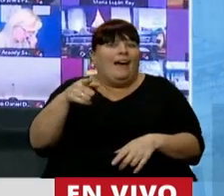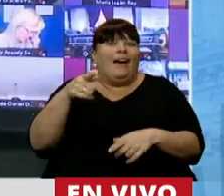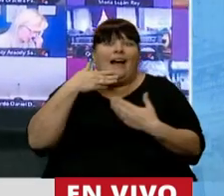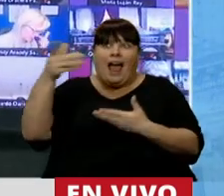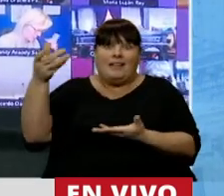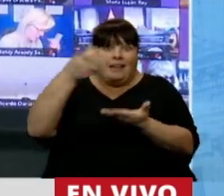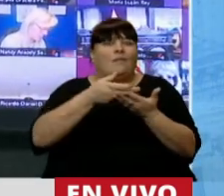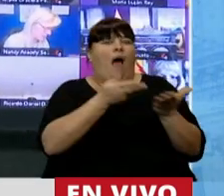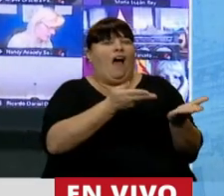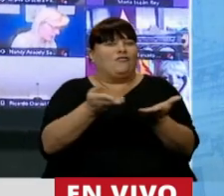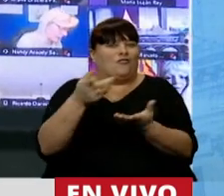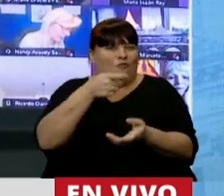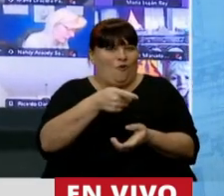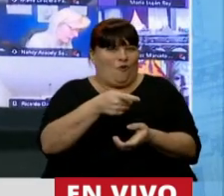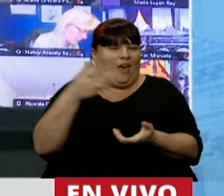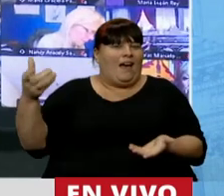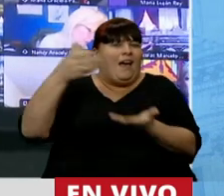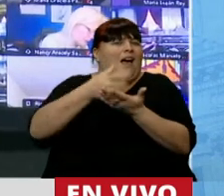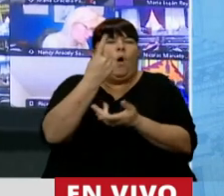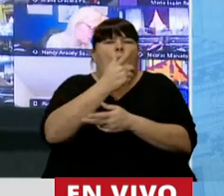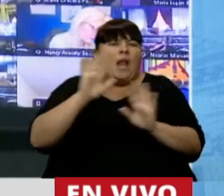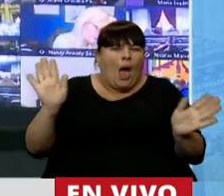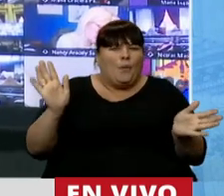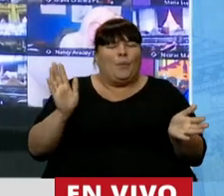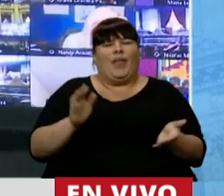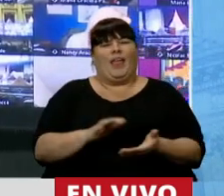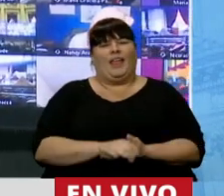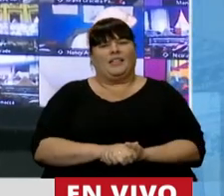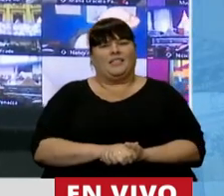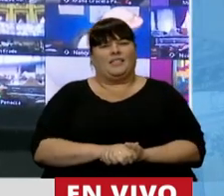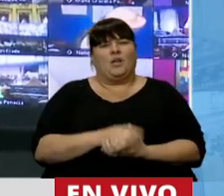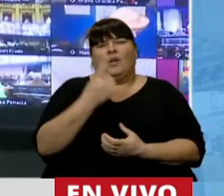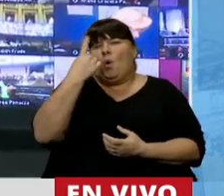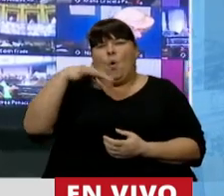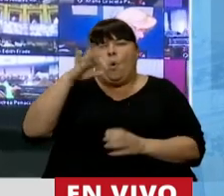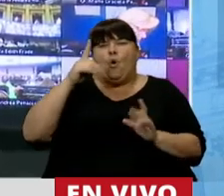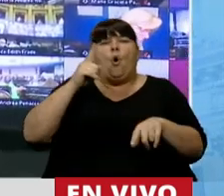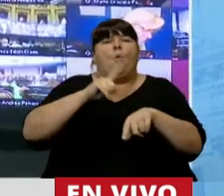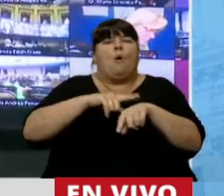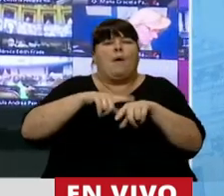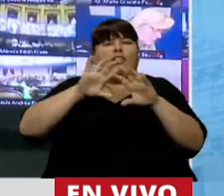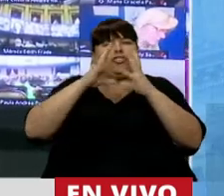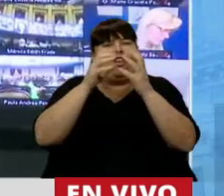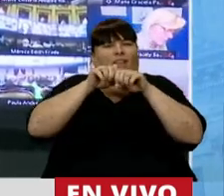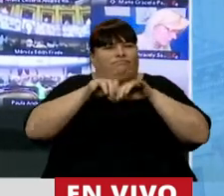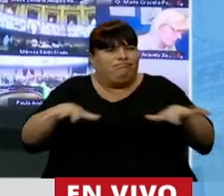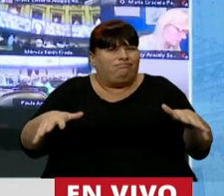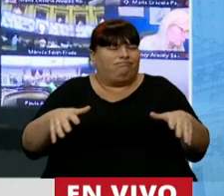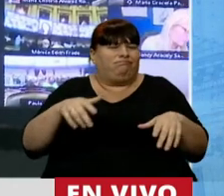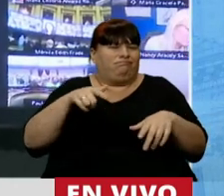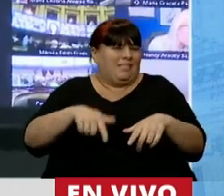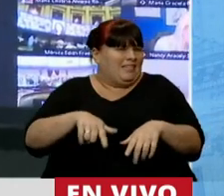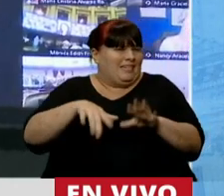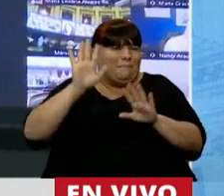beneficiados con este aporte extraordinario, único en una pandemia que está